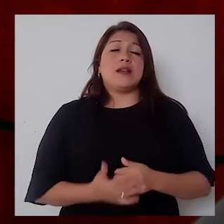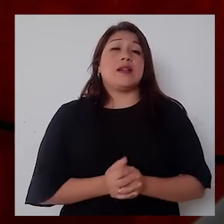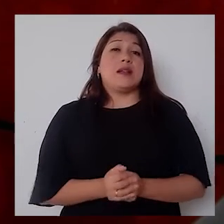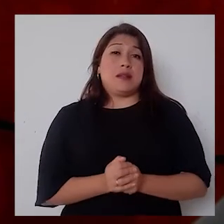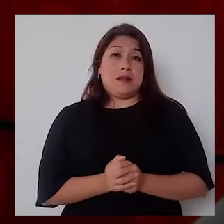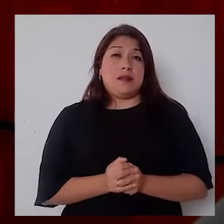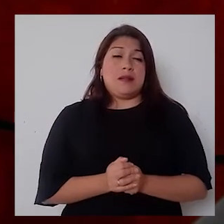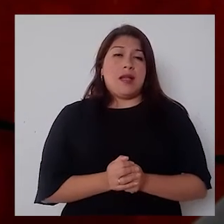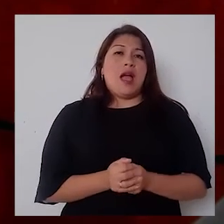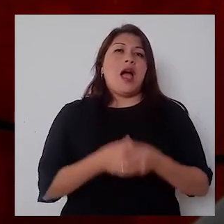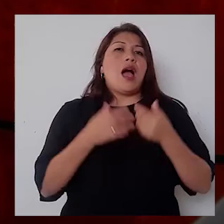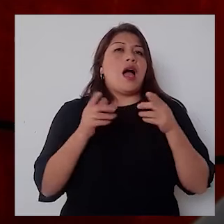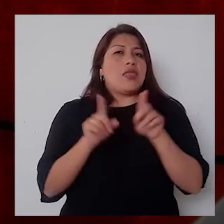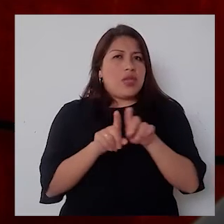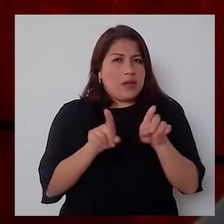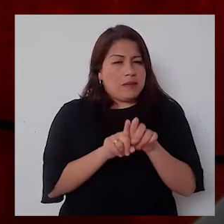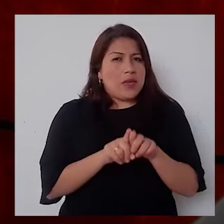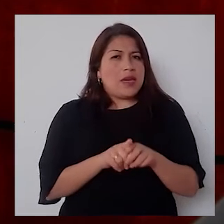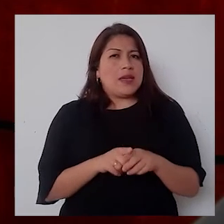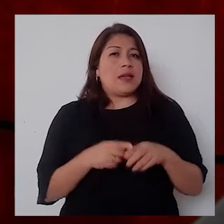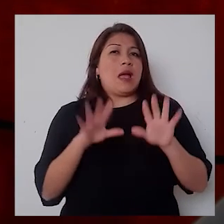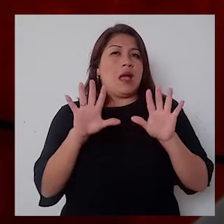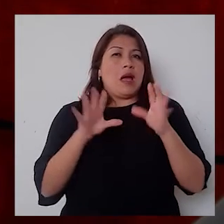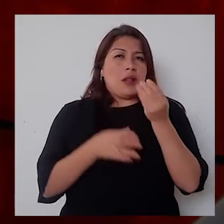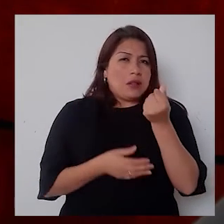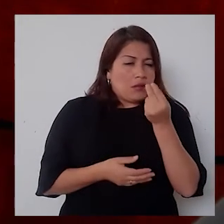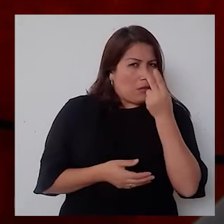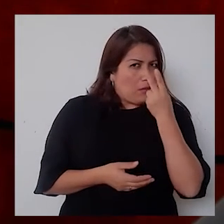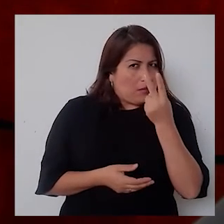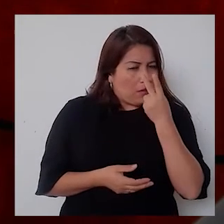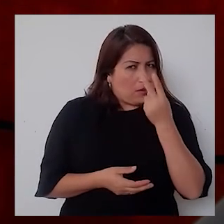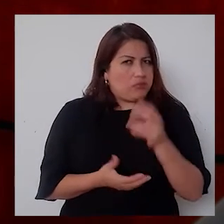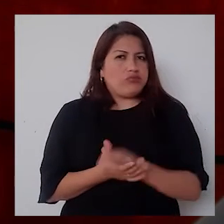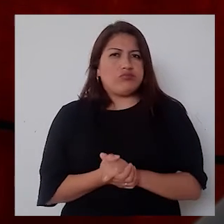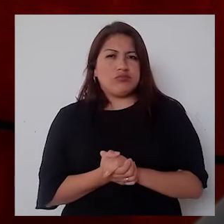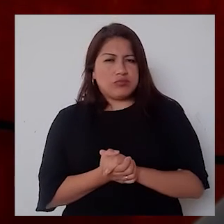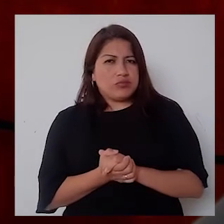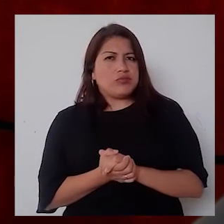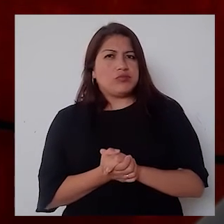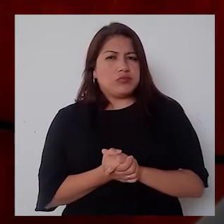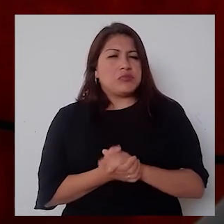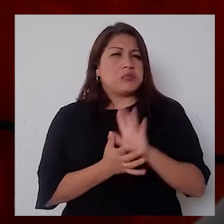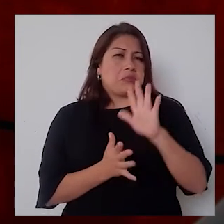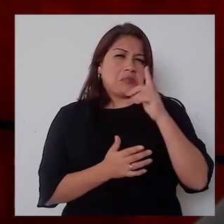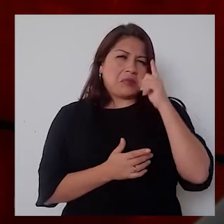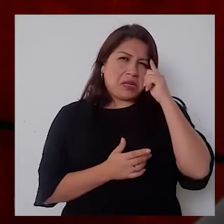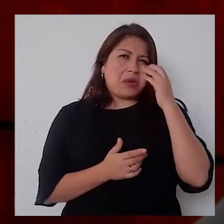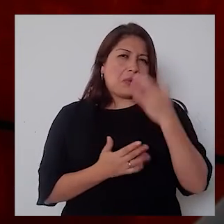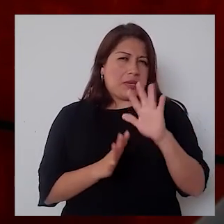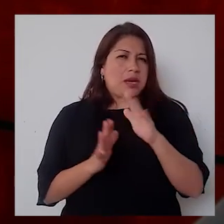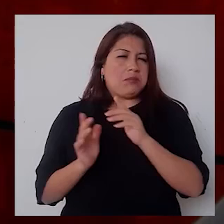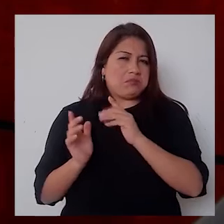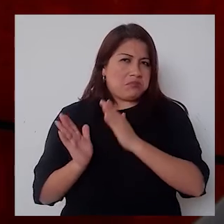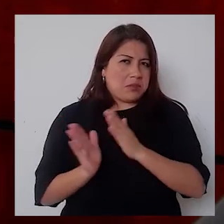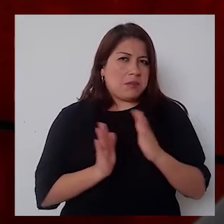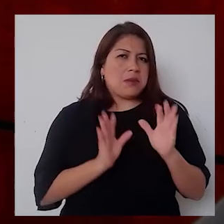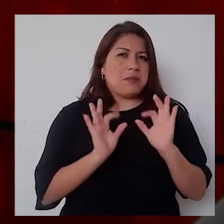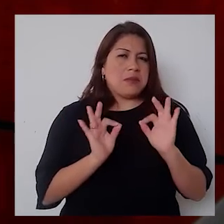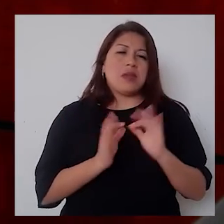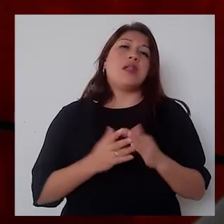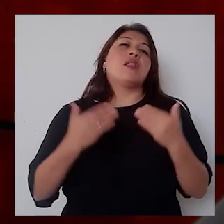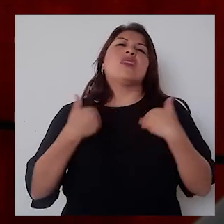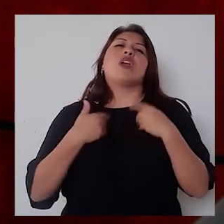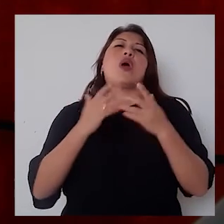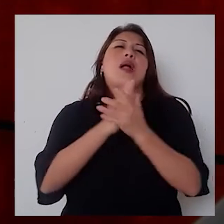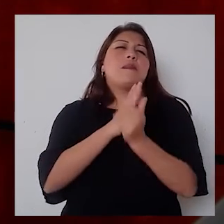ello ha ocurrido, además de nuestro presupuesto, que ha sido, creo, muy bien empleado. Hemos tenido esa capacidad de